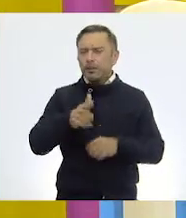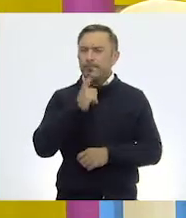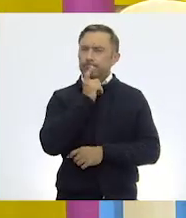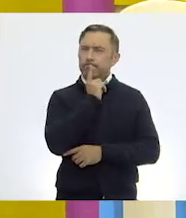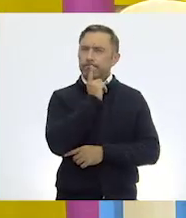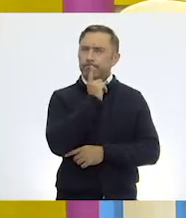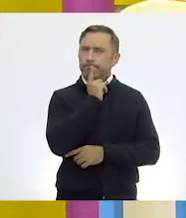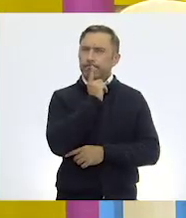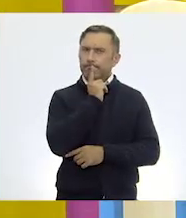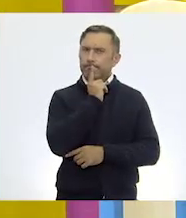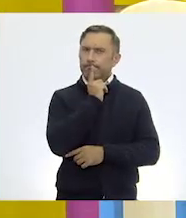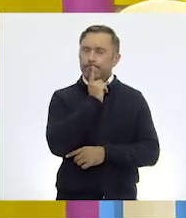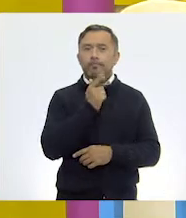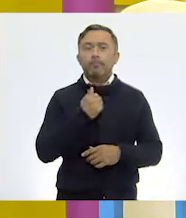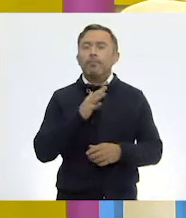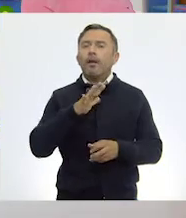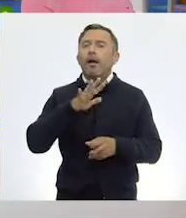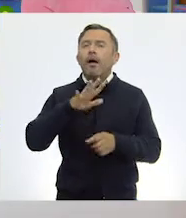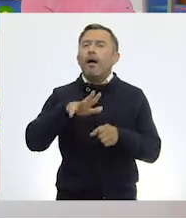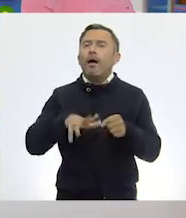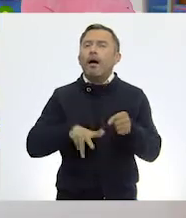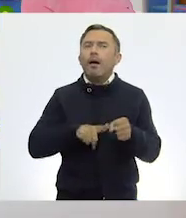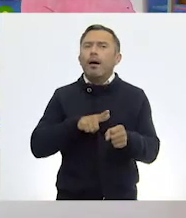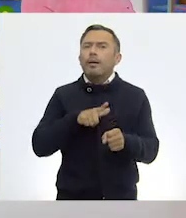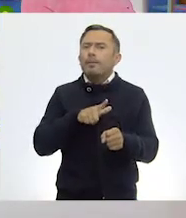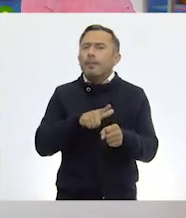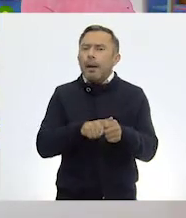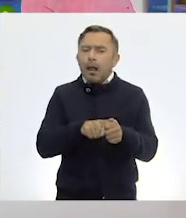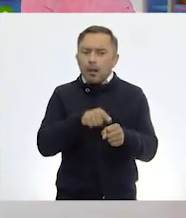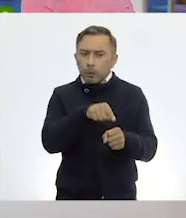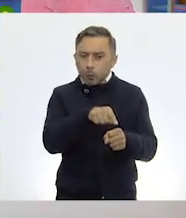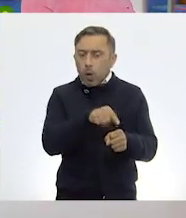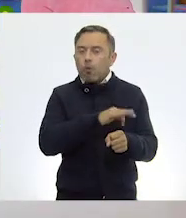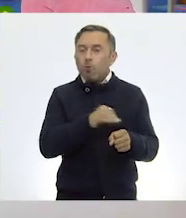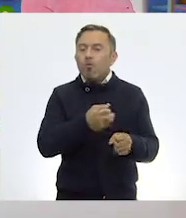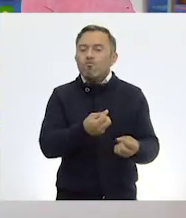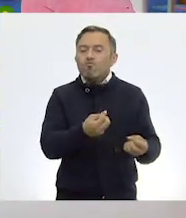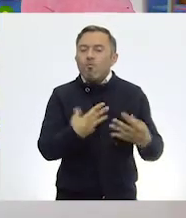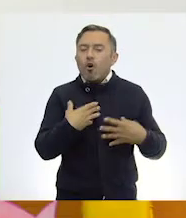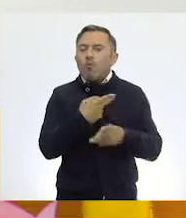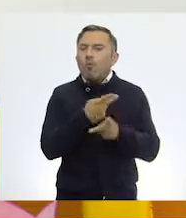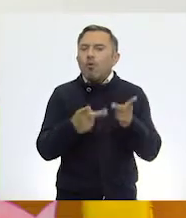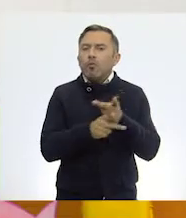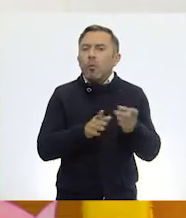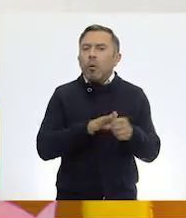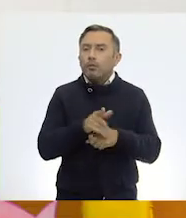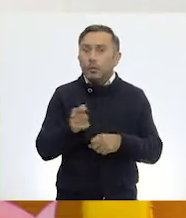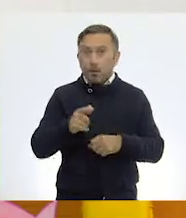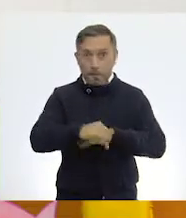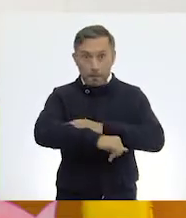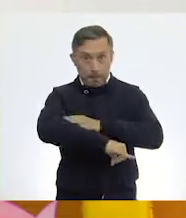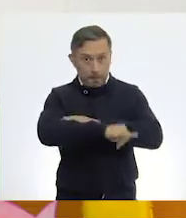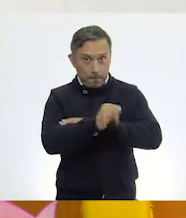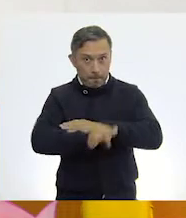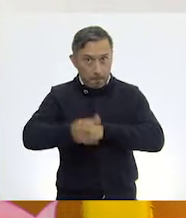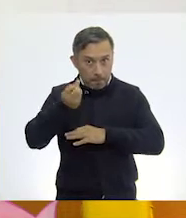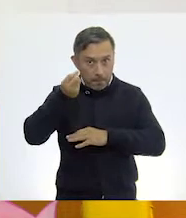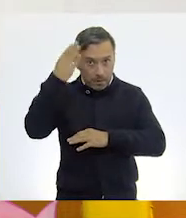¿Qué animales pueden proveer derivados a los seres humanos? ¿La ballena puede proveer un derivado?